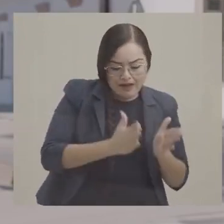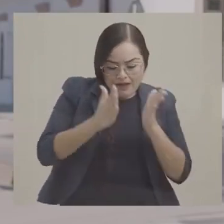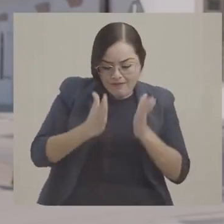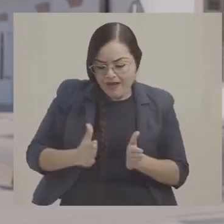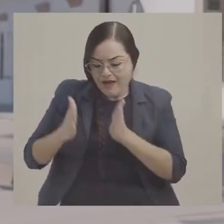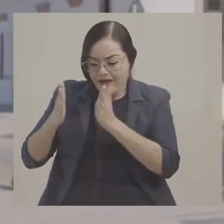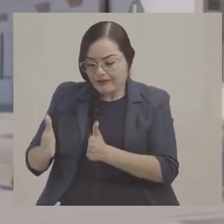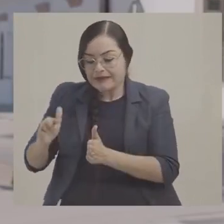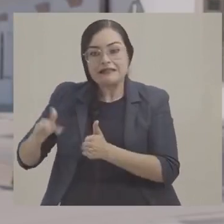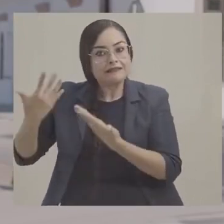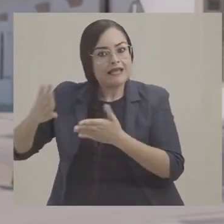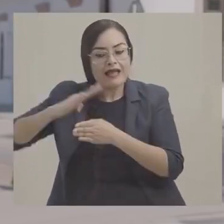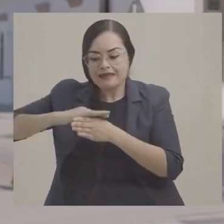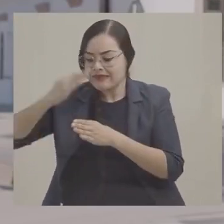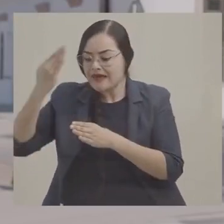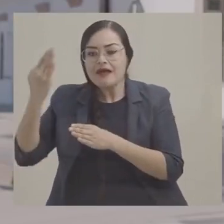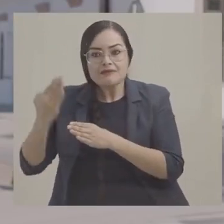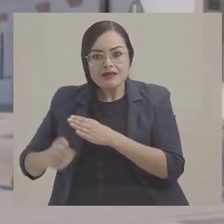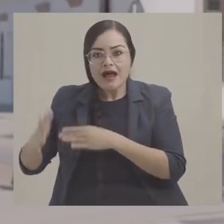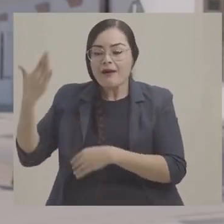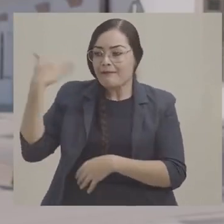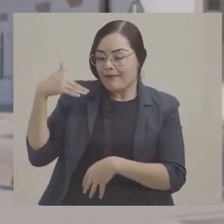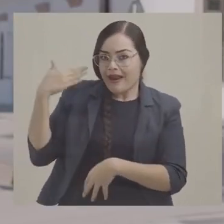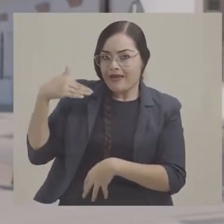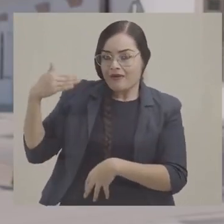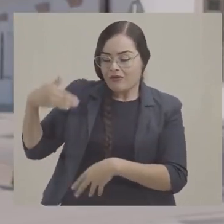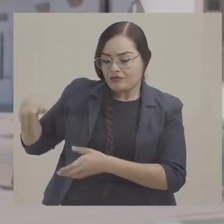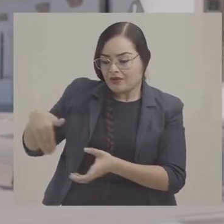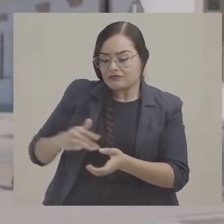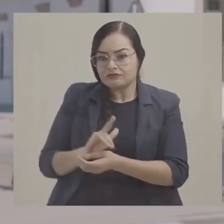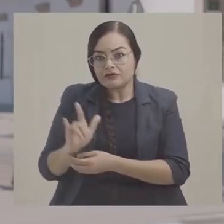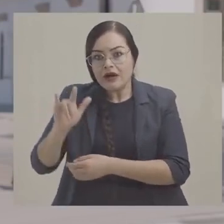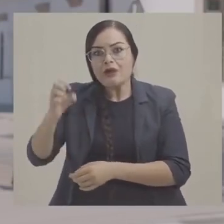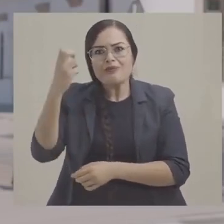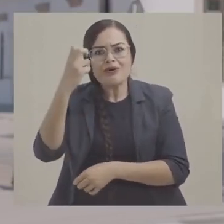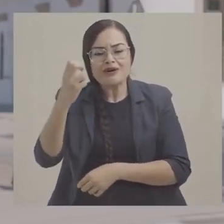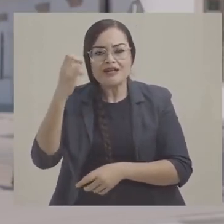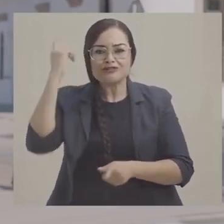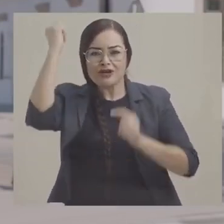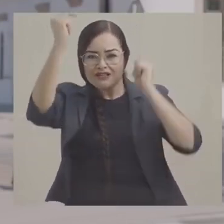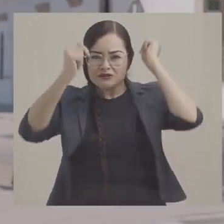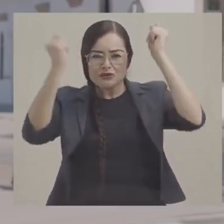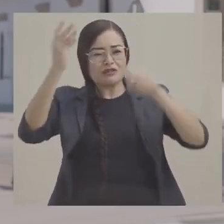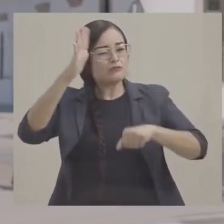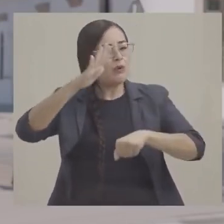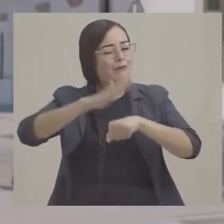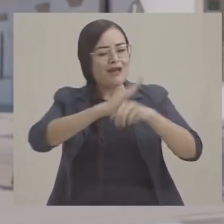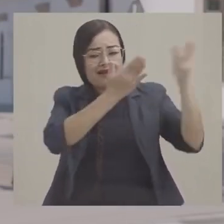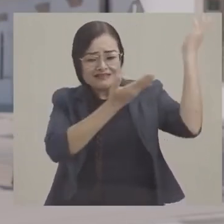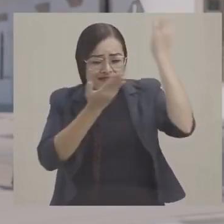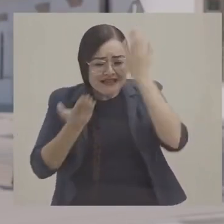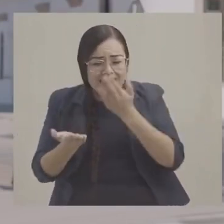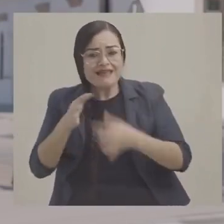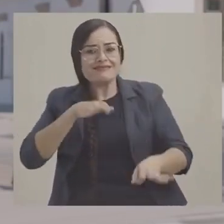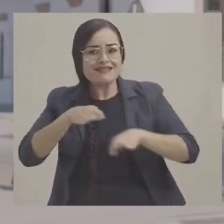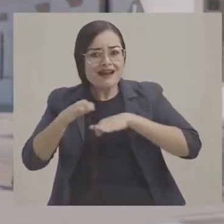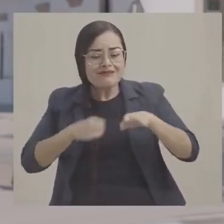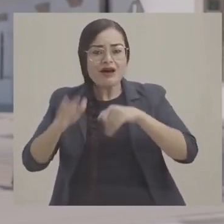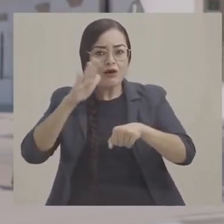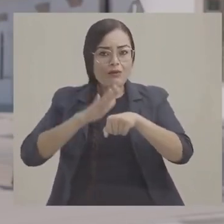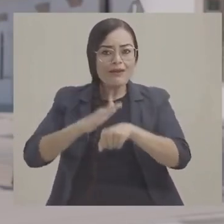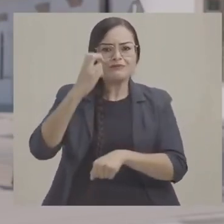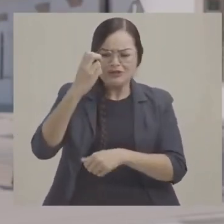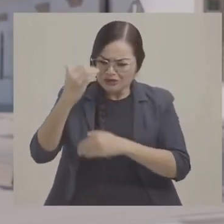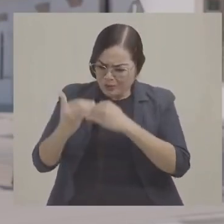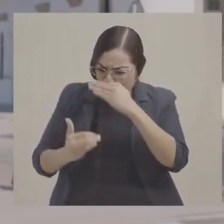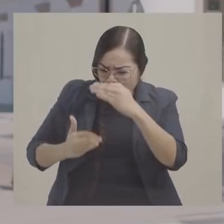malecón costero que comprende la carretera panorámica y con ello el turismo crece, hay más empleos y luego entonces hay